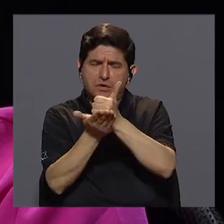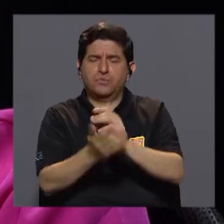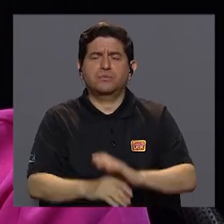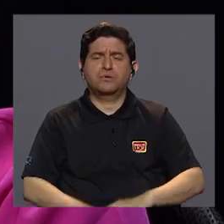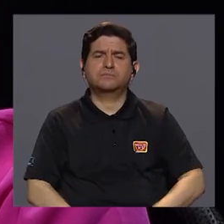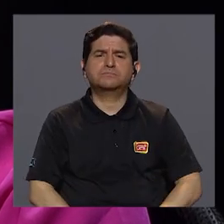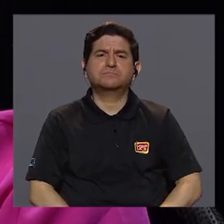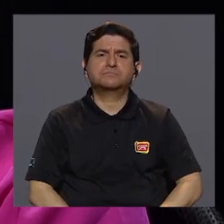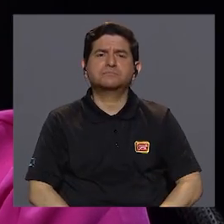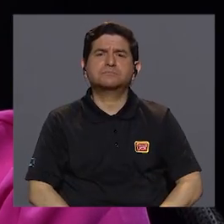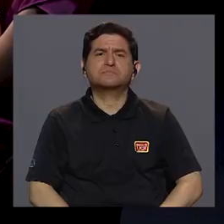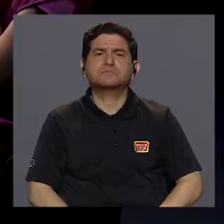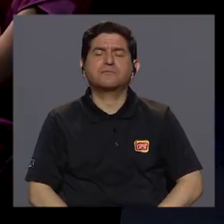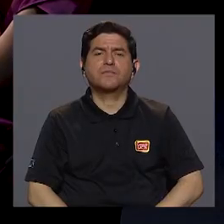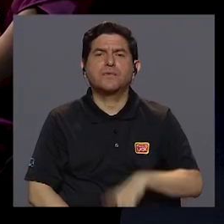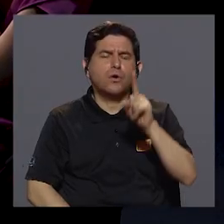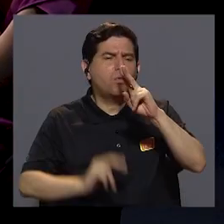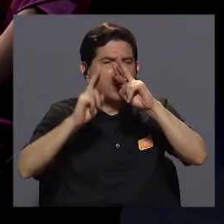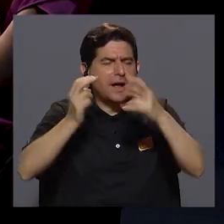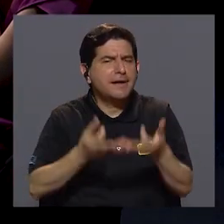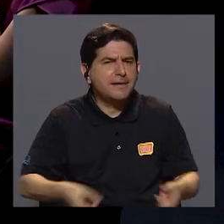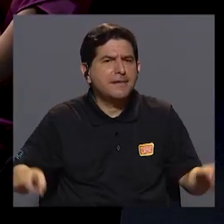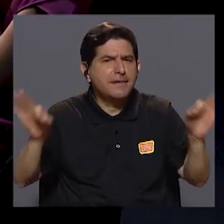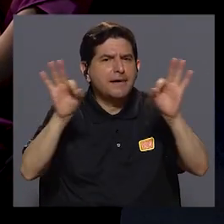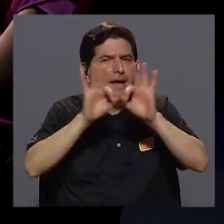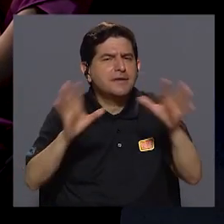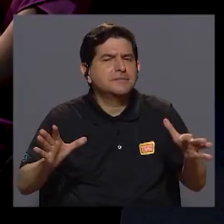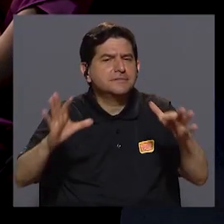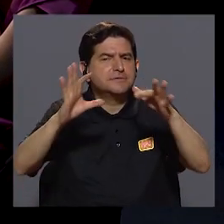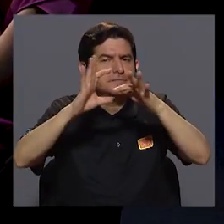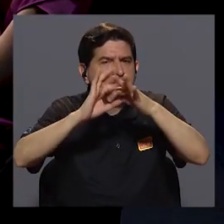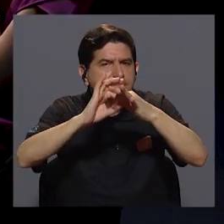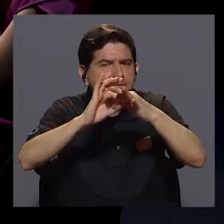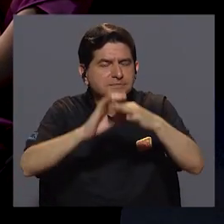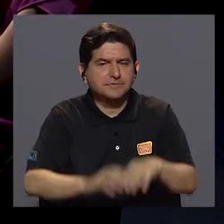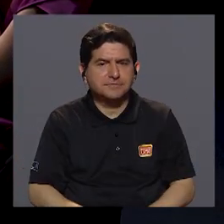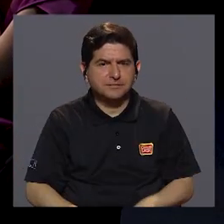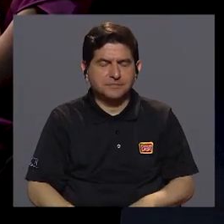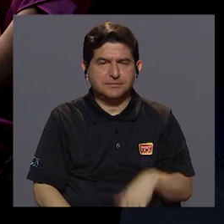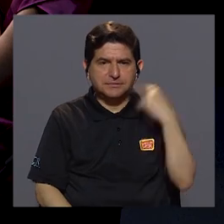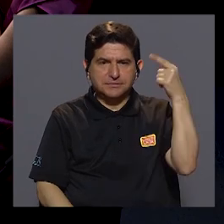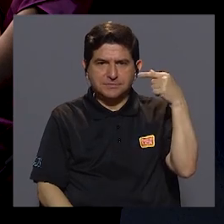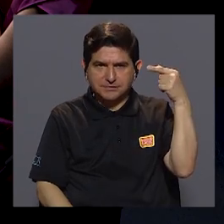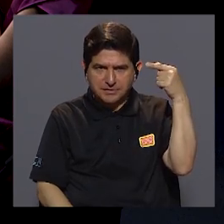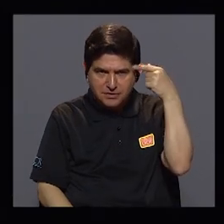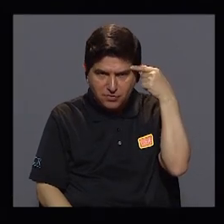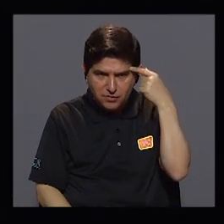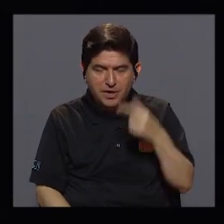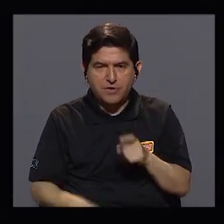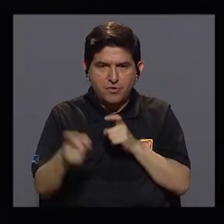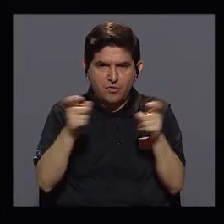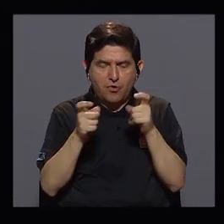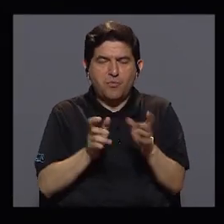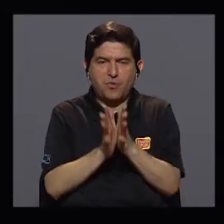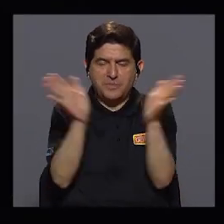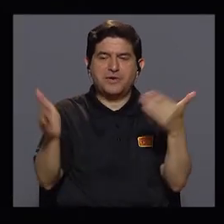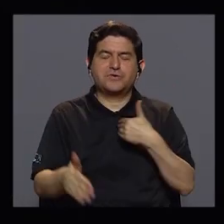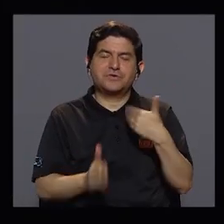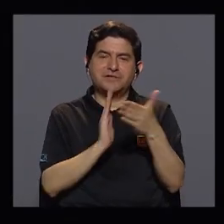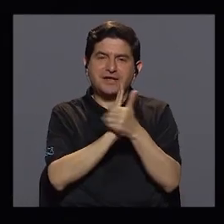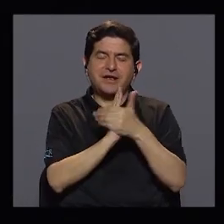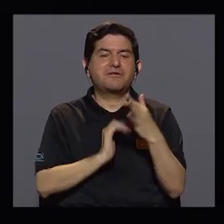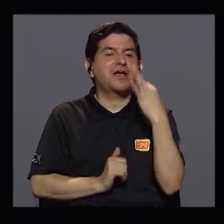sobre eso. Ahora, una lectura muy importante y va en torno a si la Administración Pública tiene la capacidad